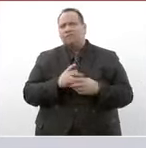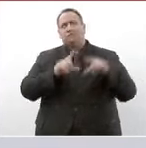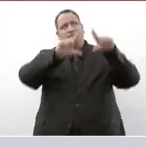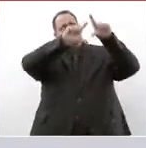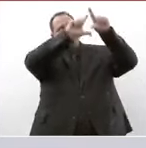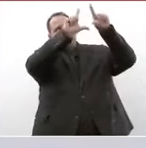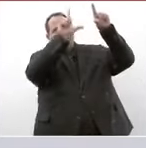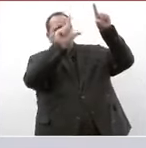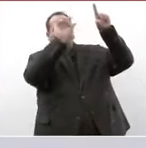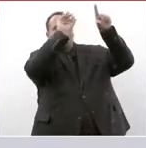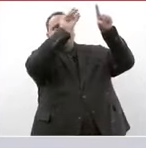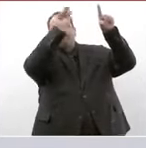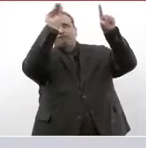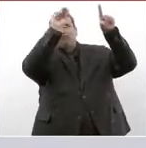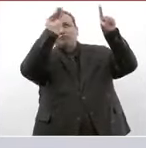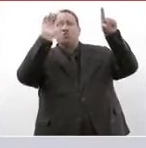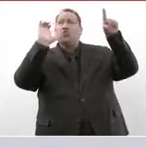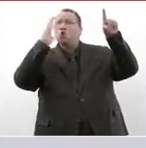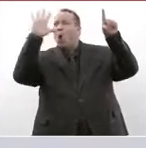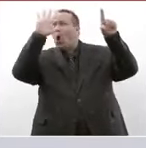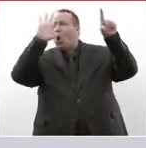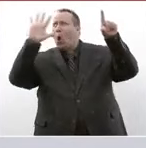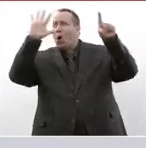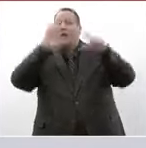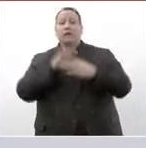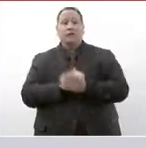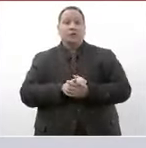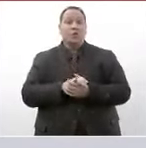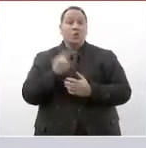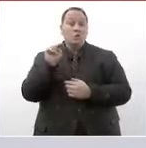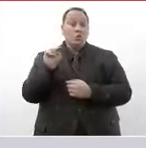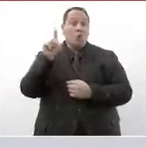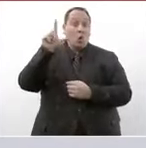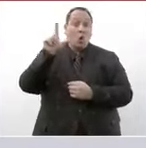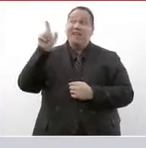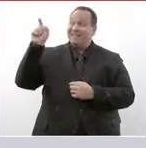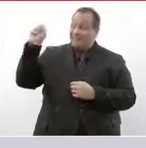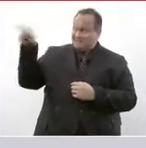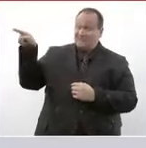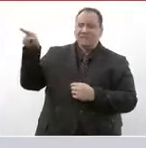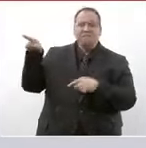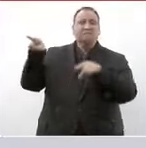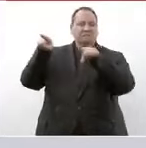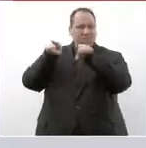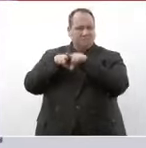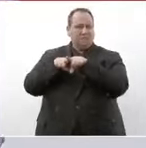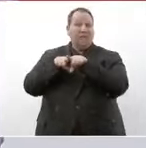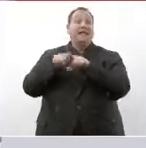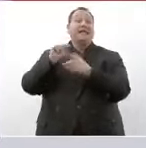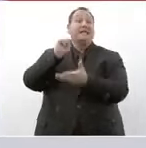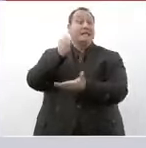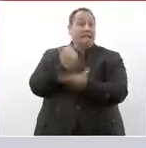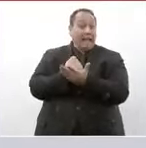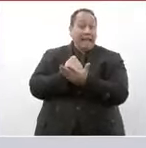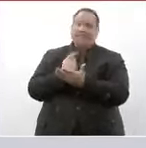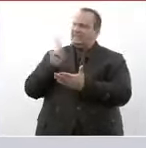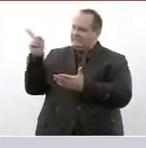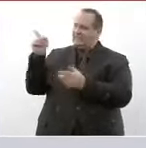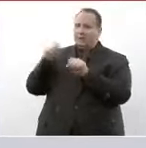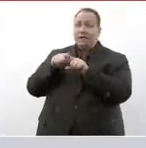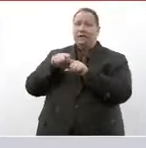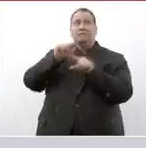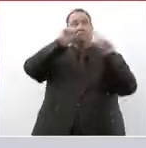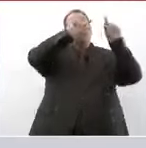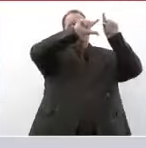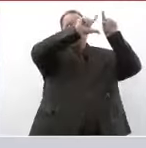lo que es Chihuahua y Nuevo León Nuevo León y Tamaulipas los